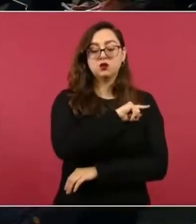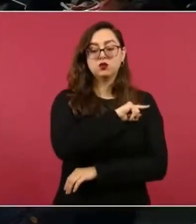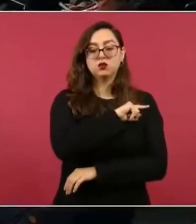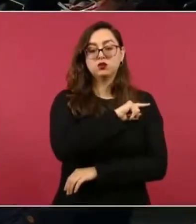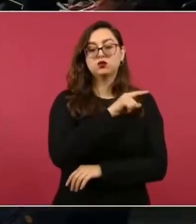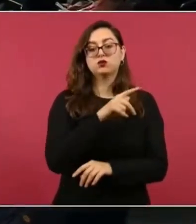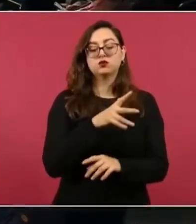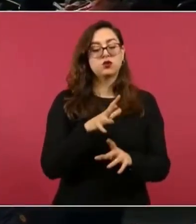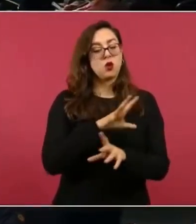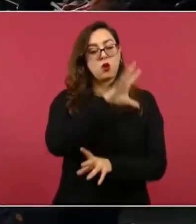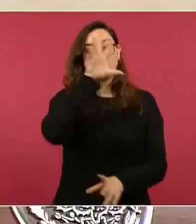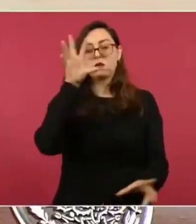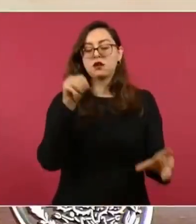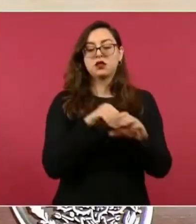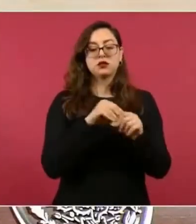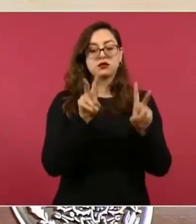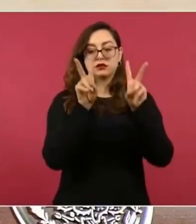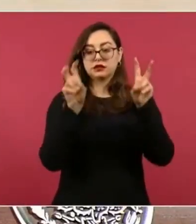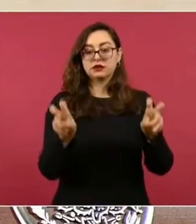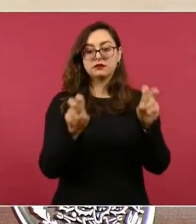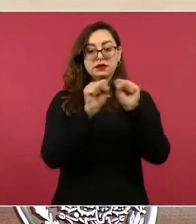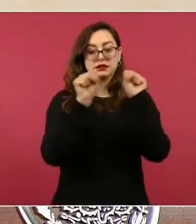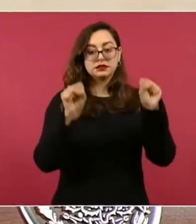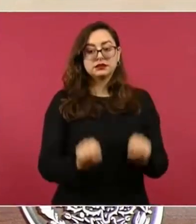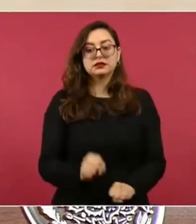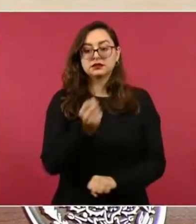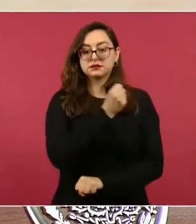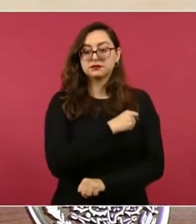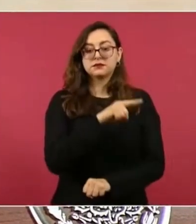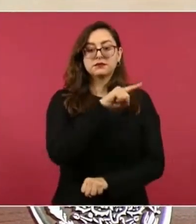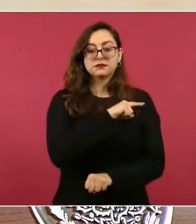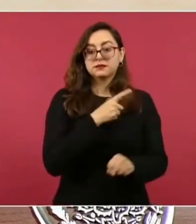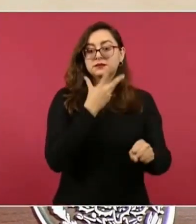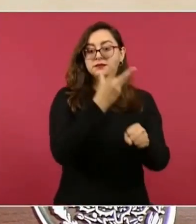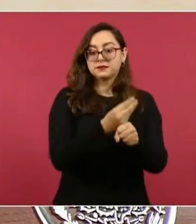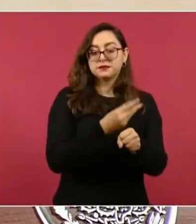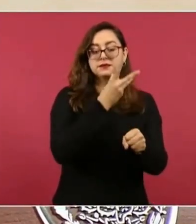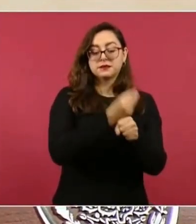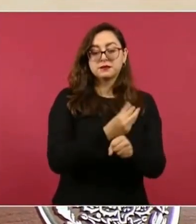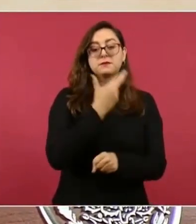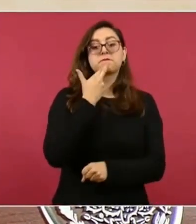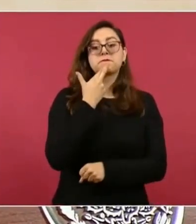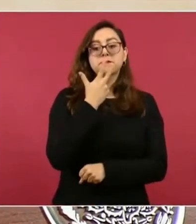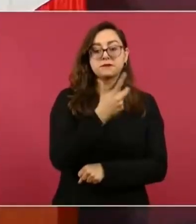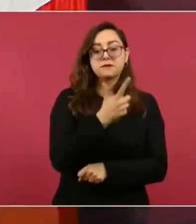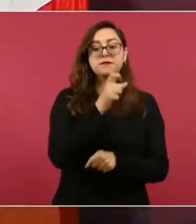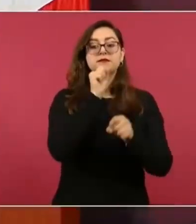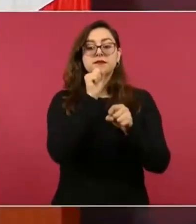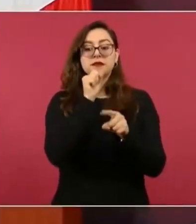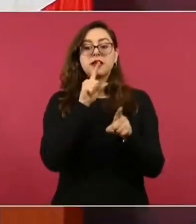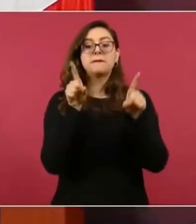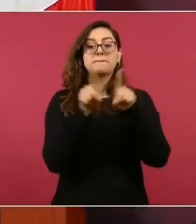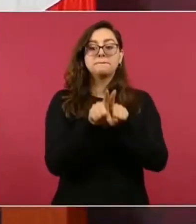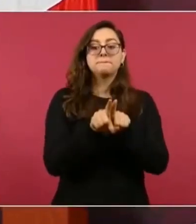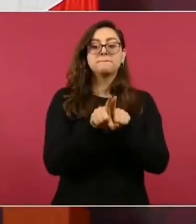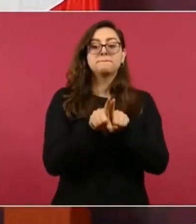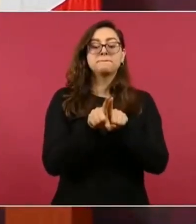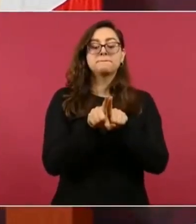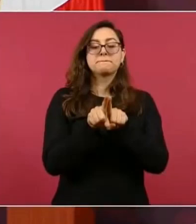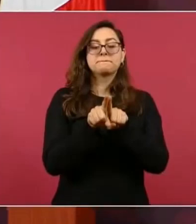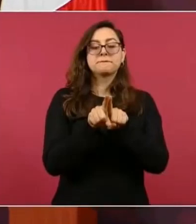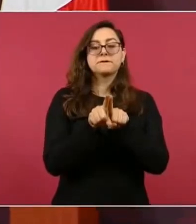de todo el sistema de salud público y vamos a tener reuniones para